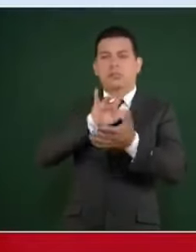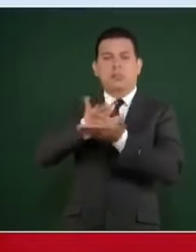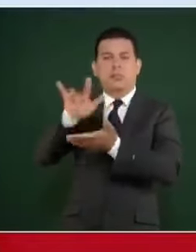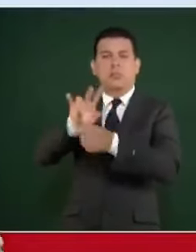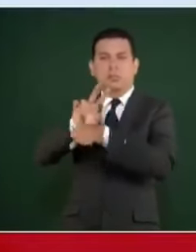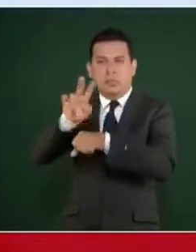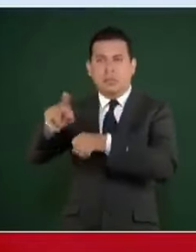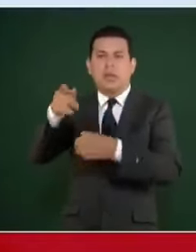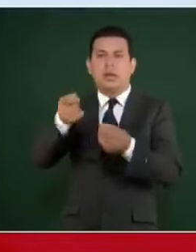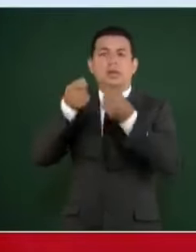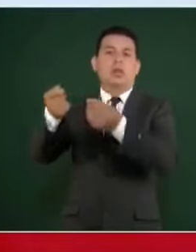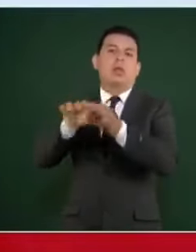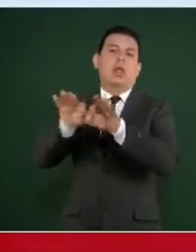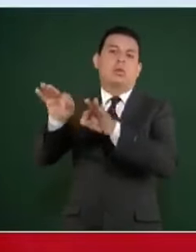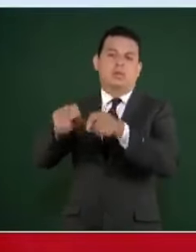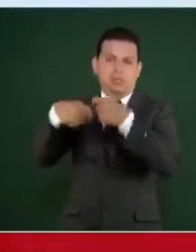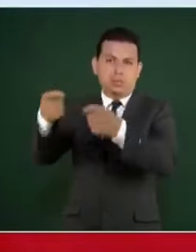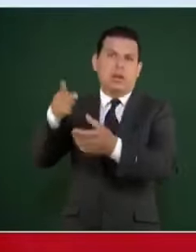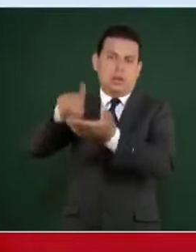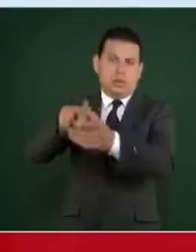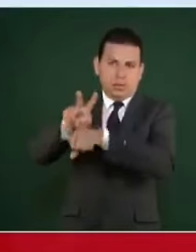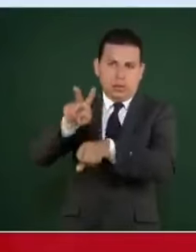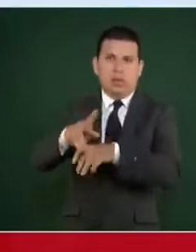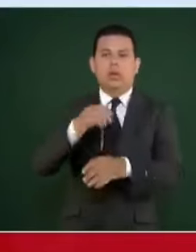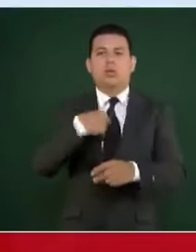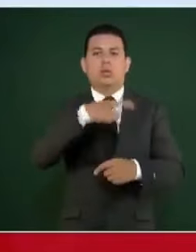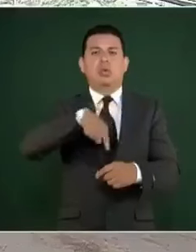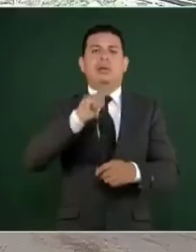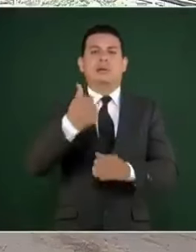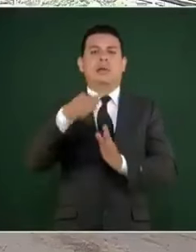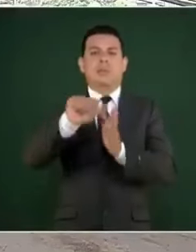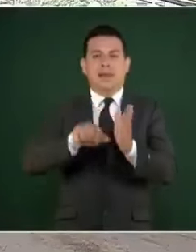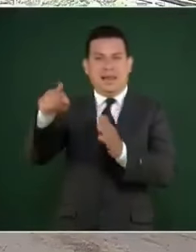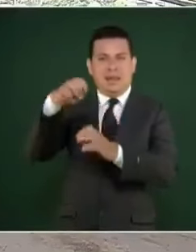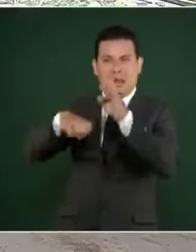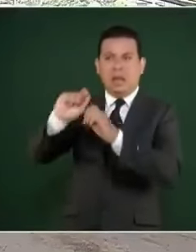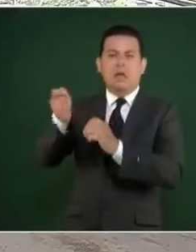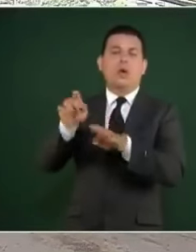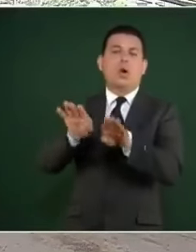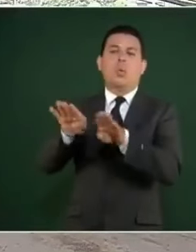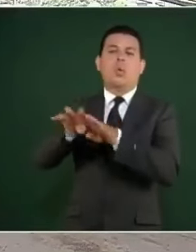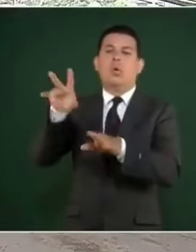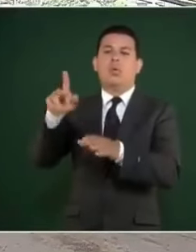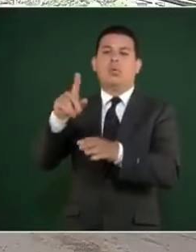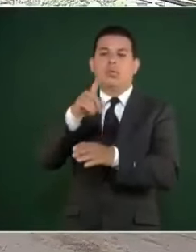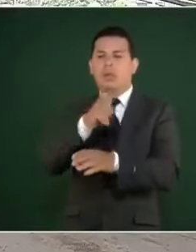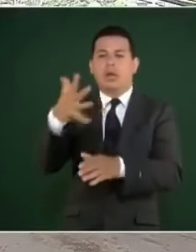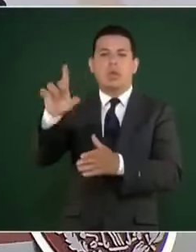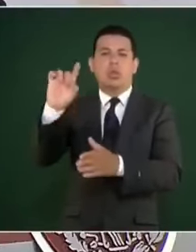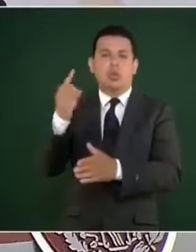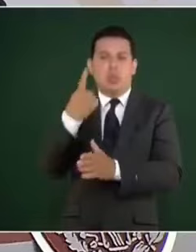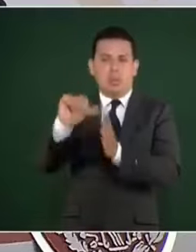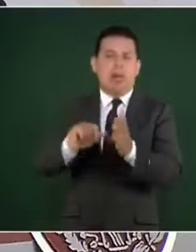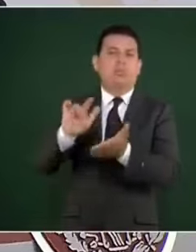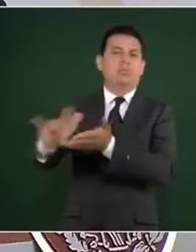que los reciban les den empleo nosotros les damos seis meses de un estipendo de es más o menos 110 dólares al